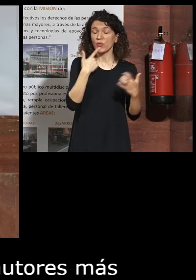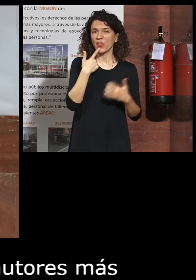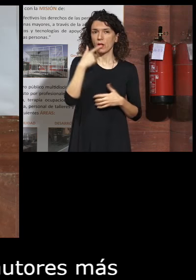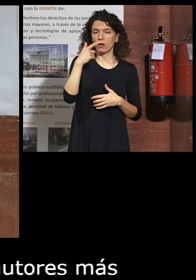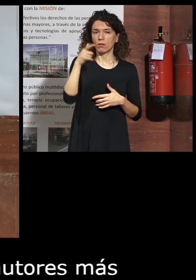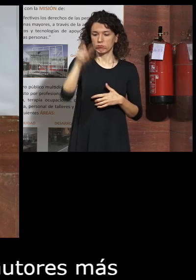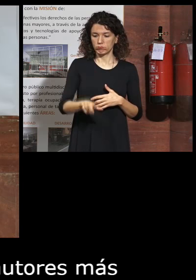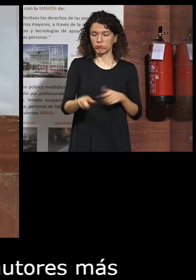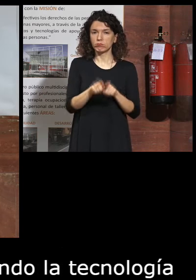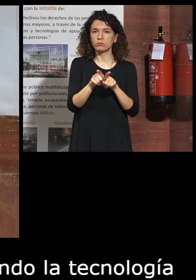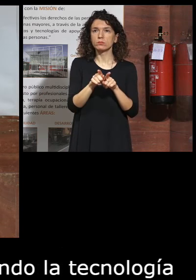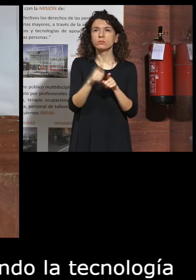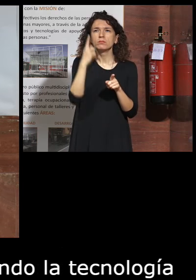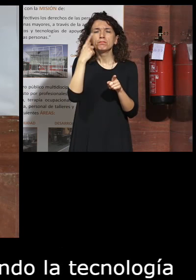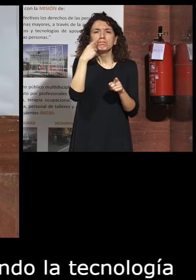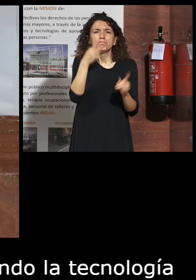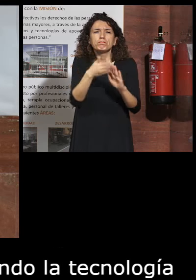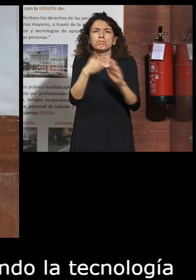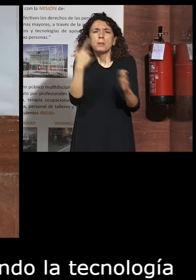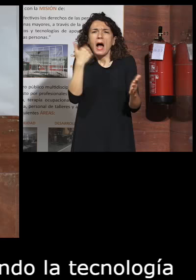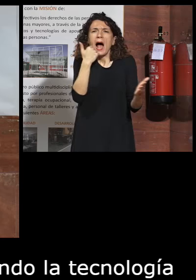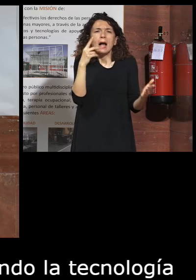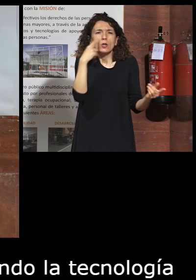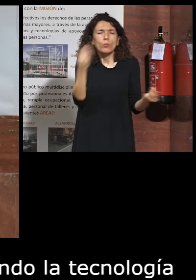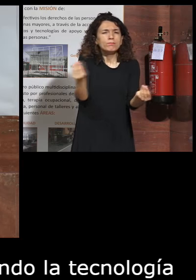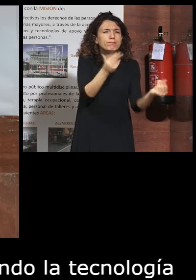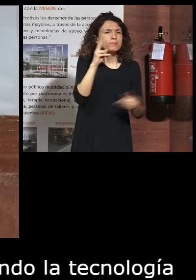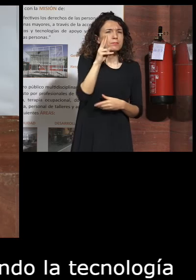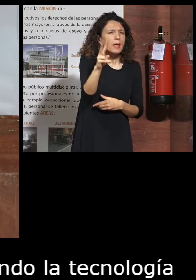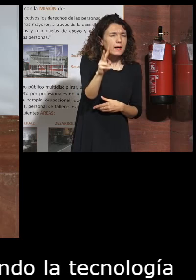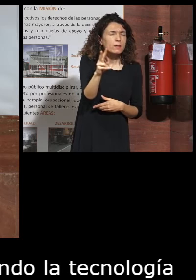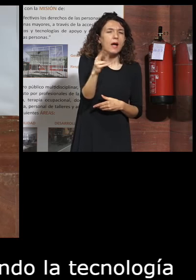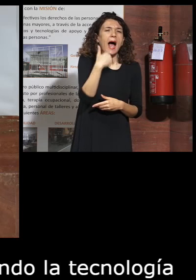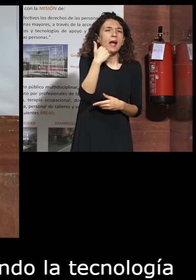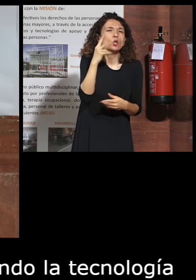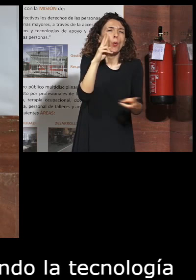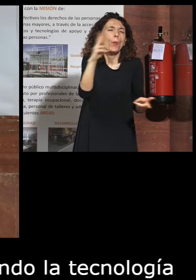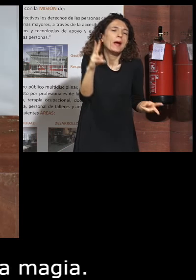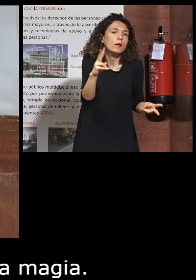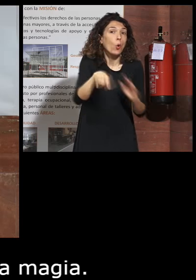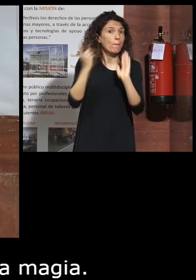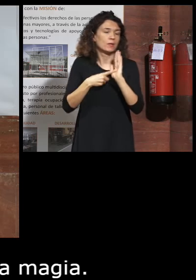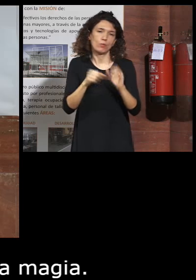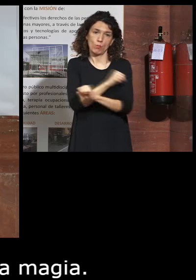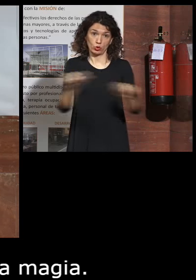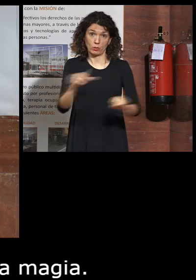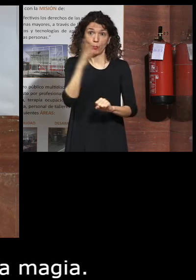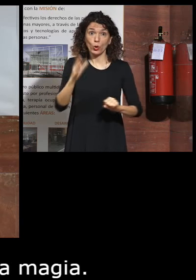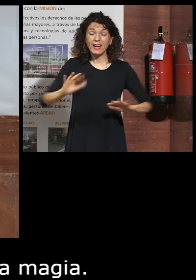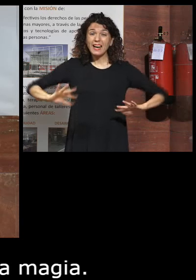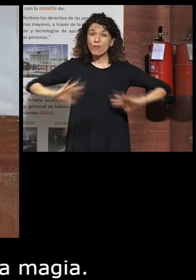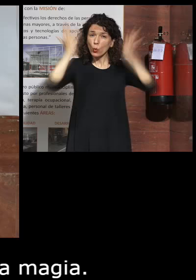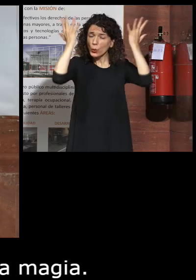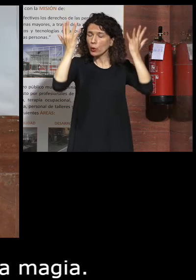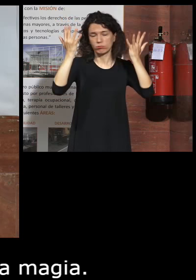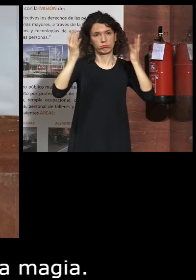llegamos a atisbar parte de lo que se puede ver, pero solo un poco de lo que se puede ver, porque desde luego la revolución está